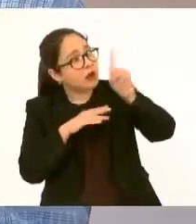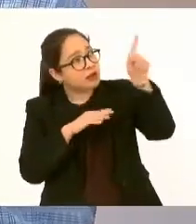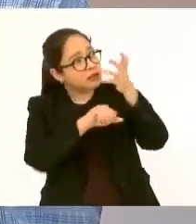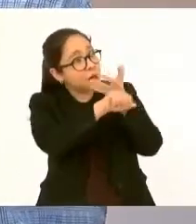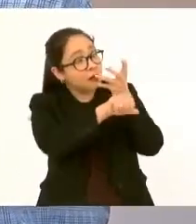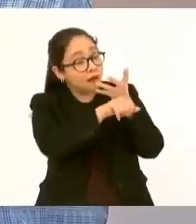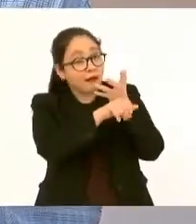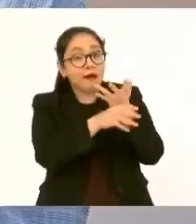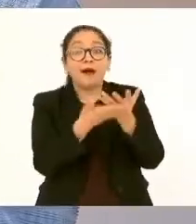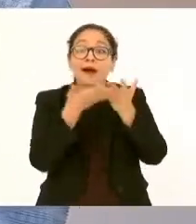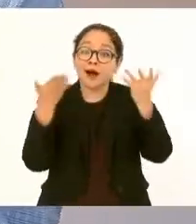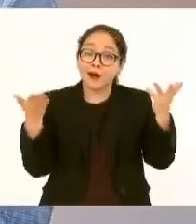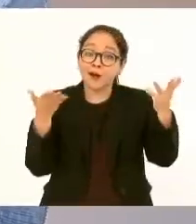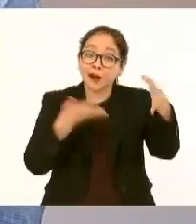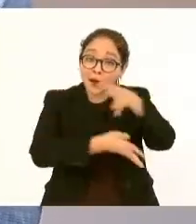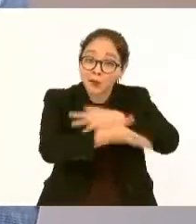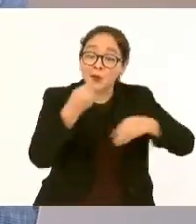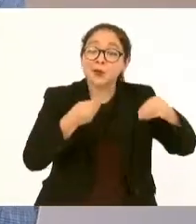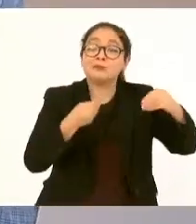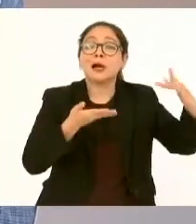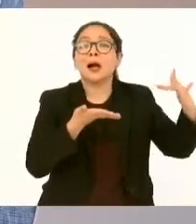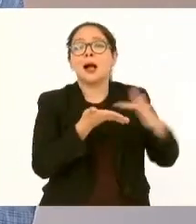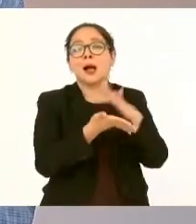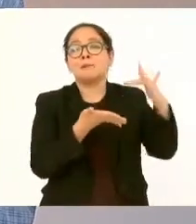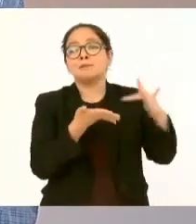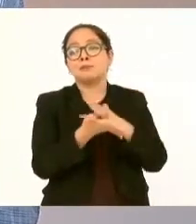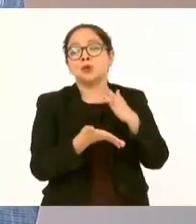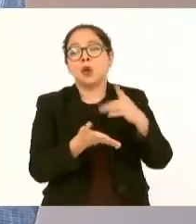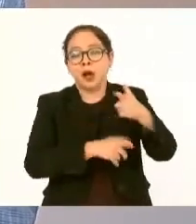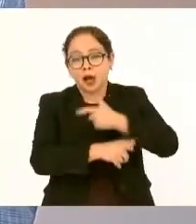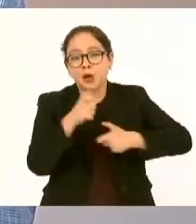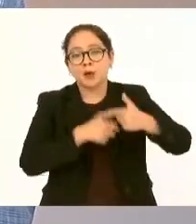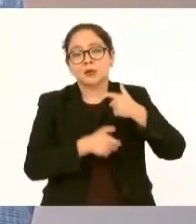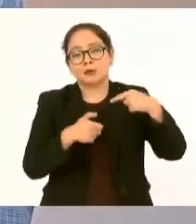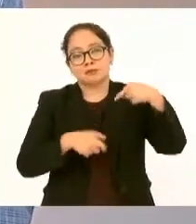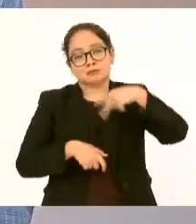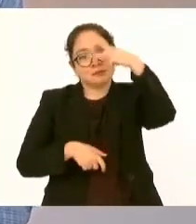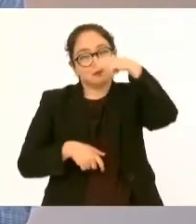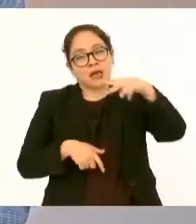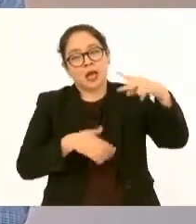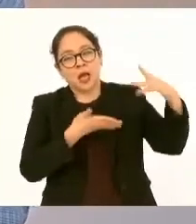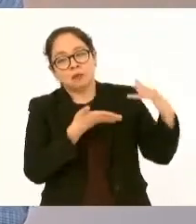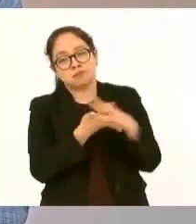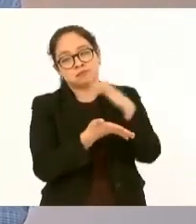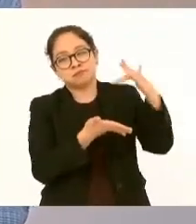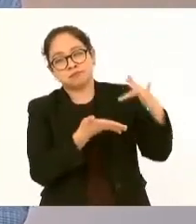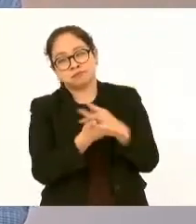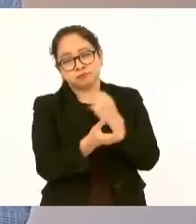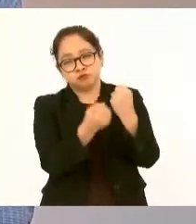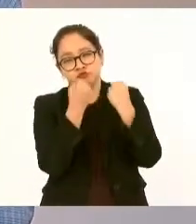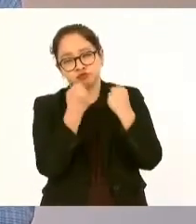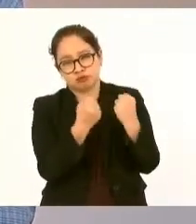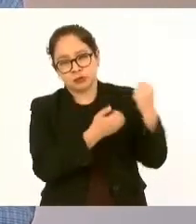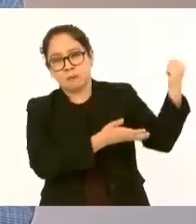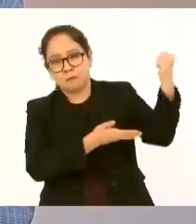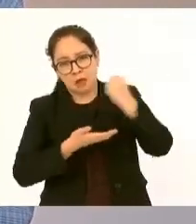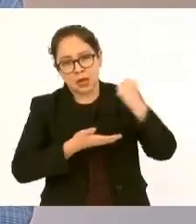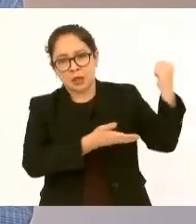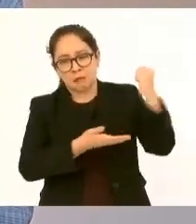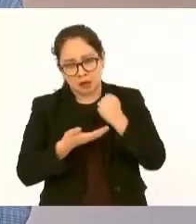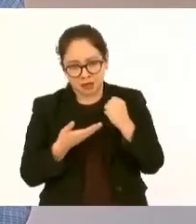los que nos están salvando en lo económico, los que más nos están apoyando,